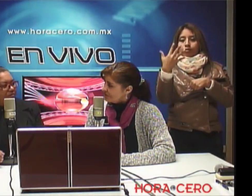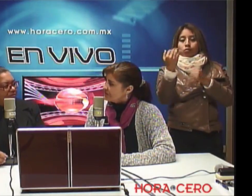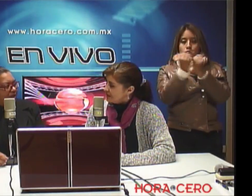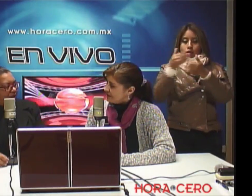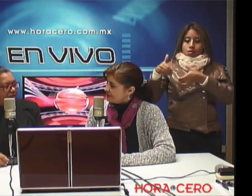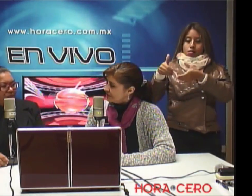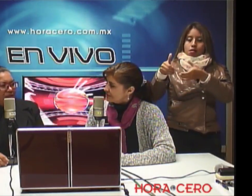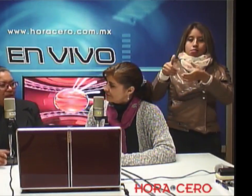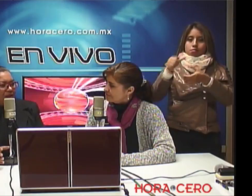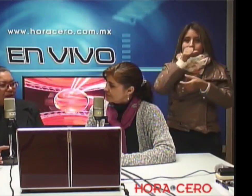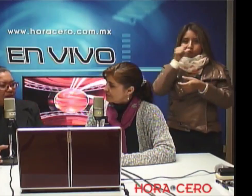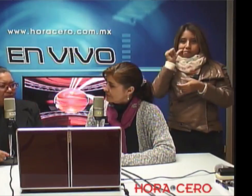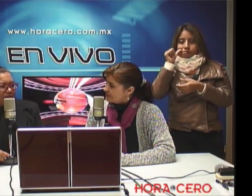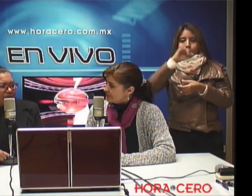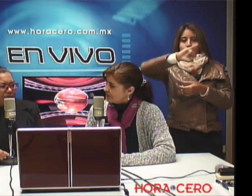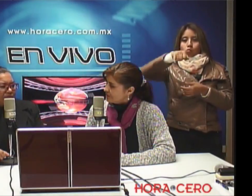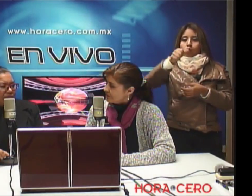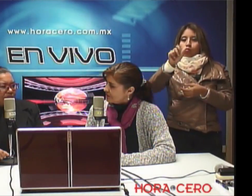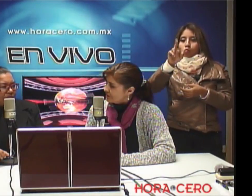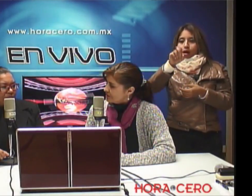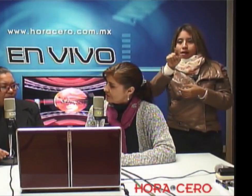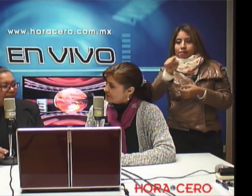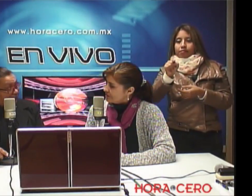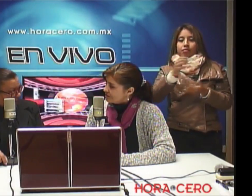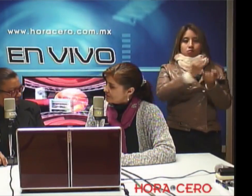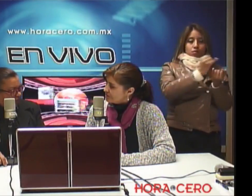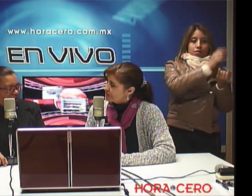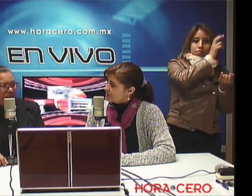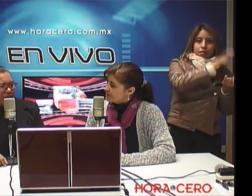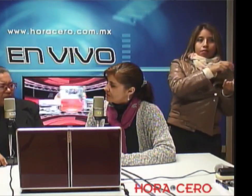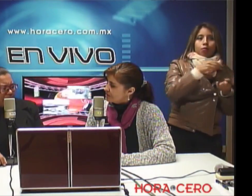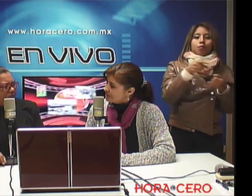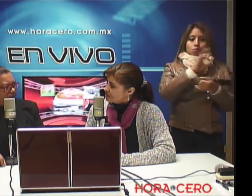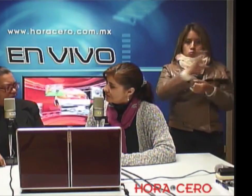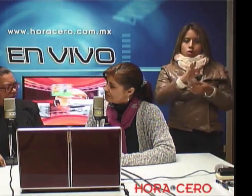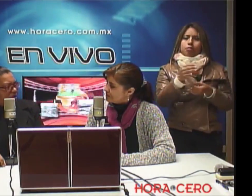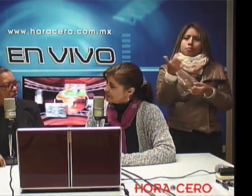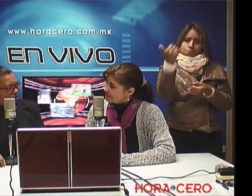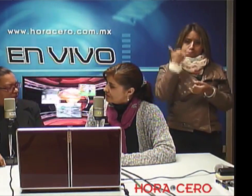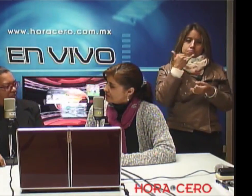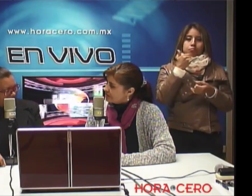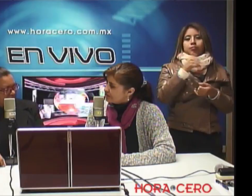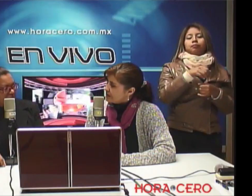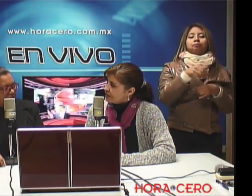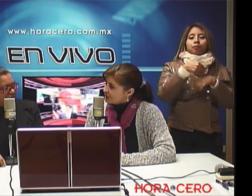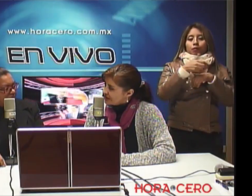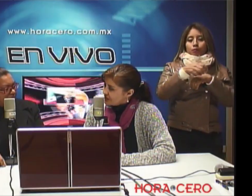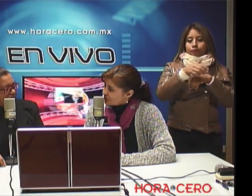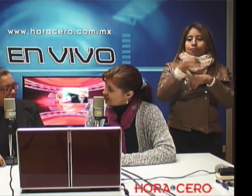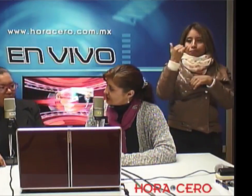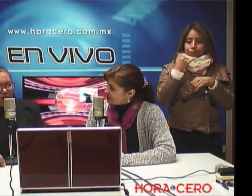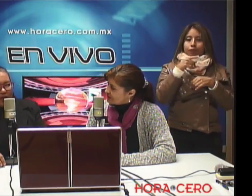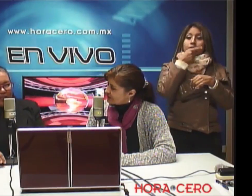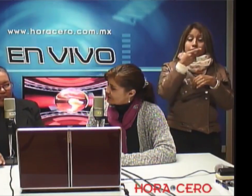Hidalgo. Ajá. Es, el teléfono es el 922-0893. ¿Y los